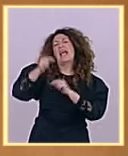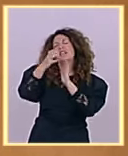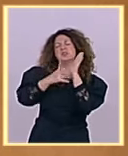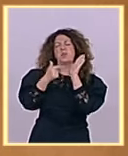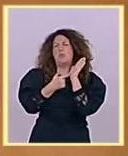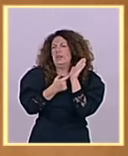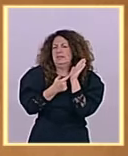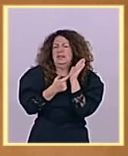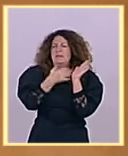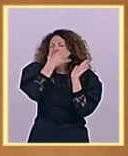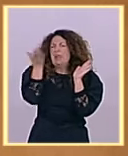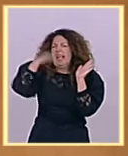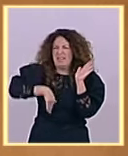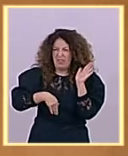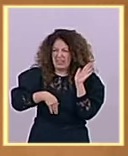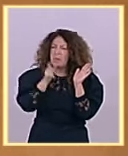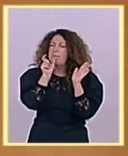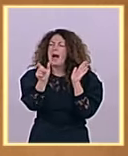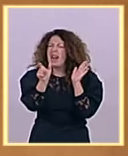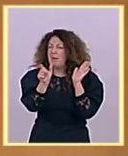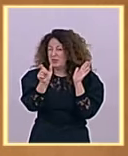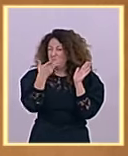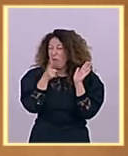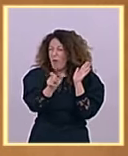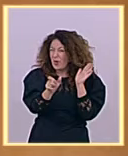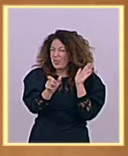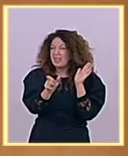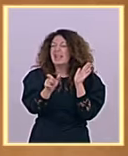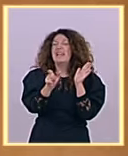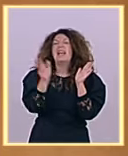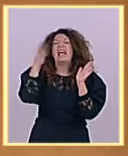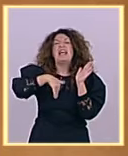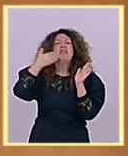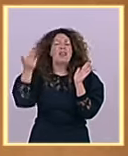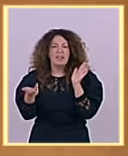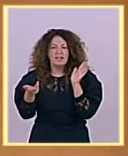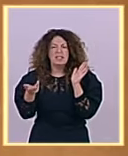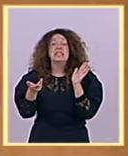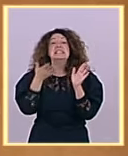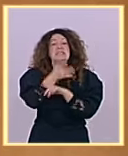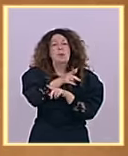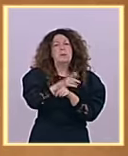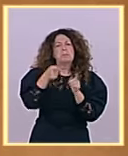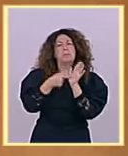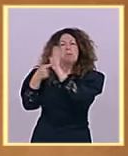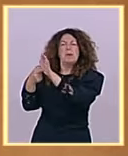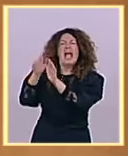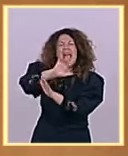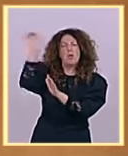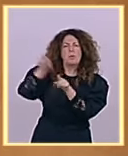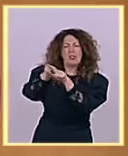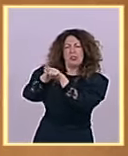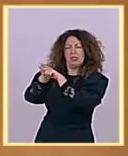Feijó? Indecente es ir a Europa a hablar mal de nuestro país con el simple propósito